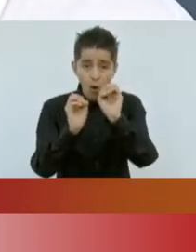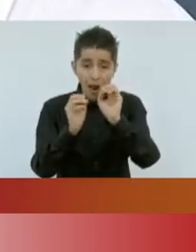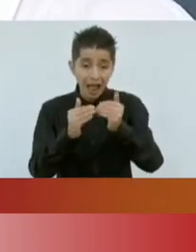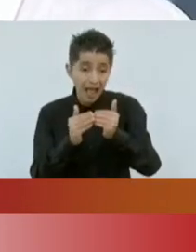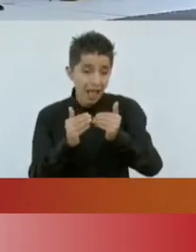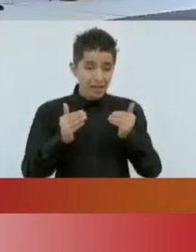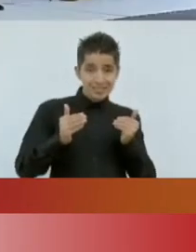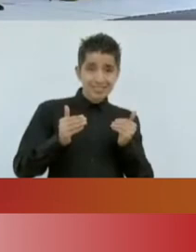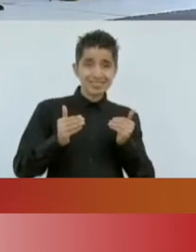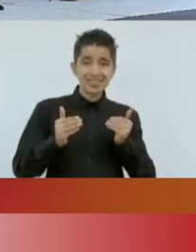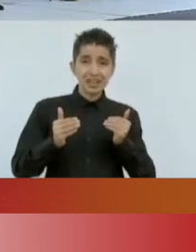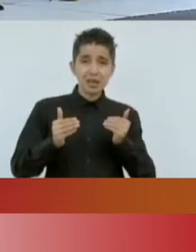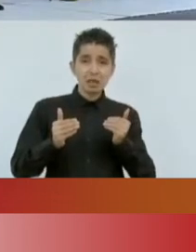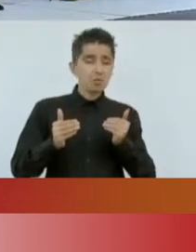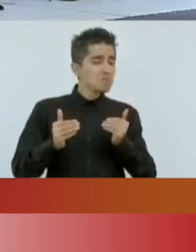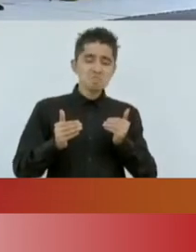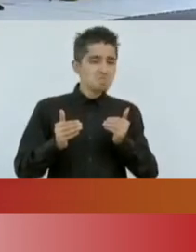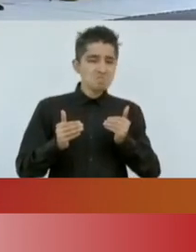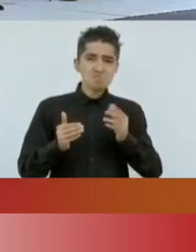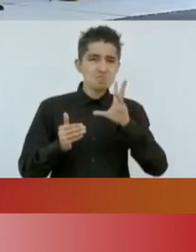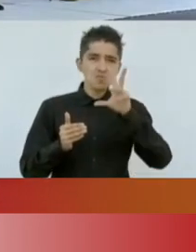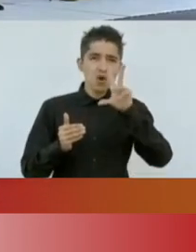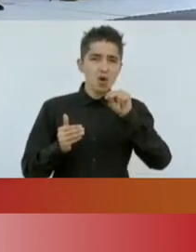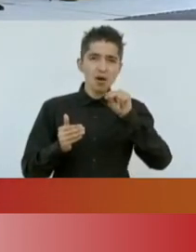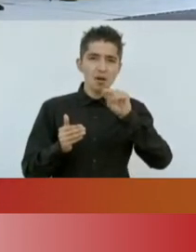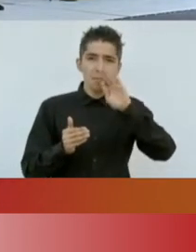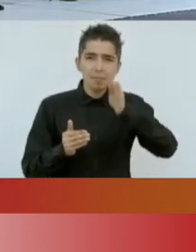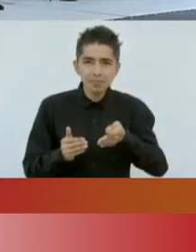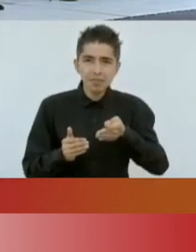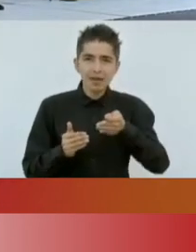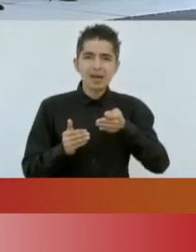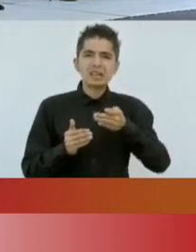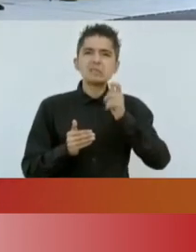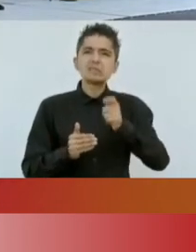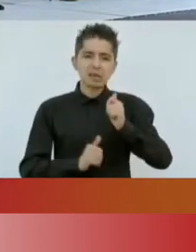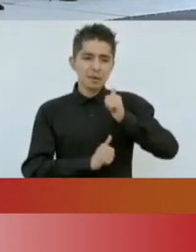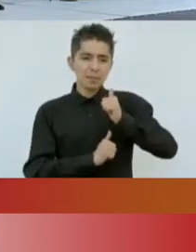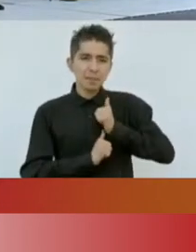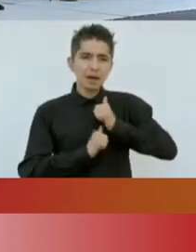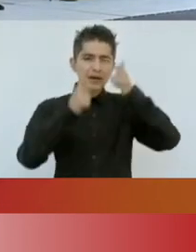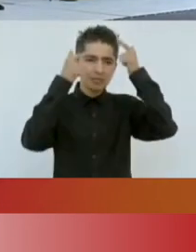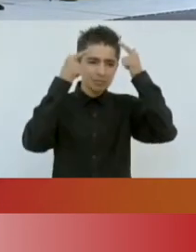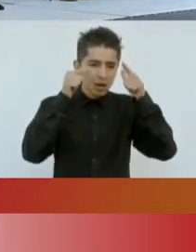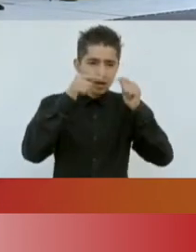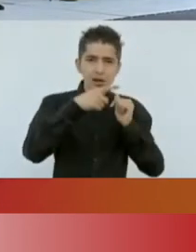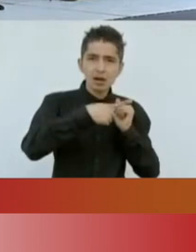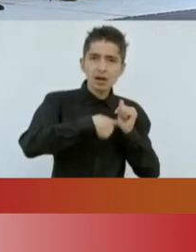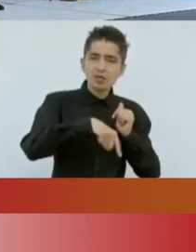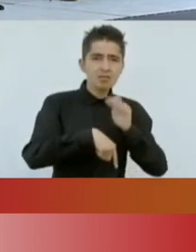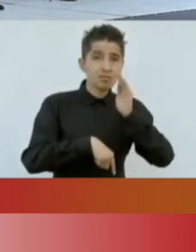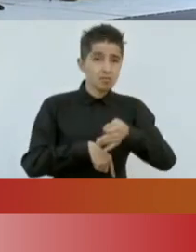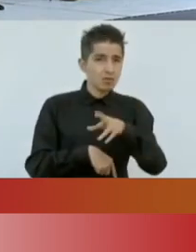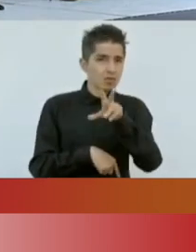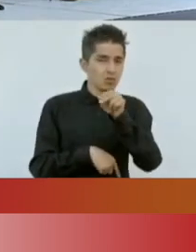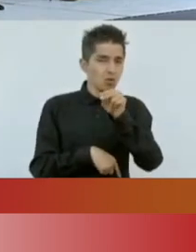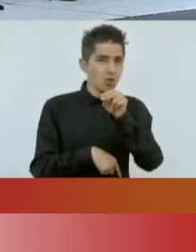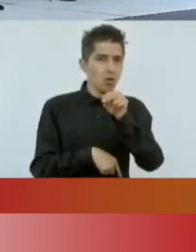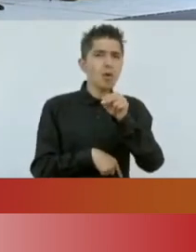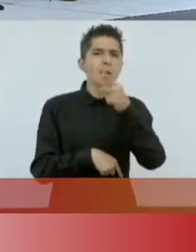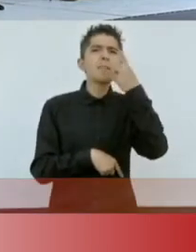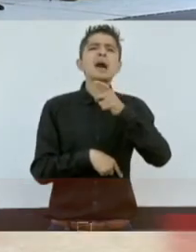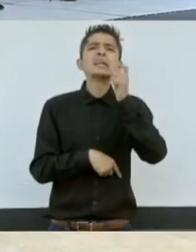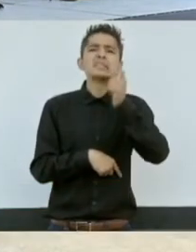permitía que las Fuerzas Armadas participaran de manera